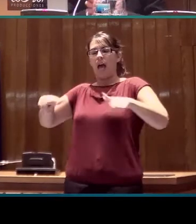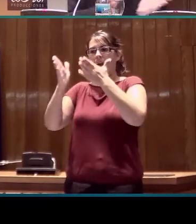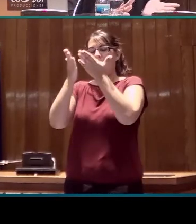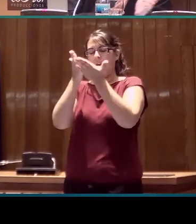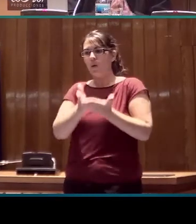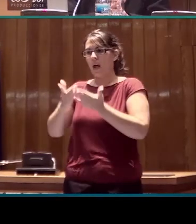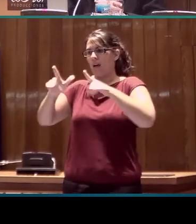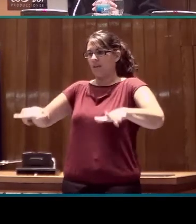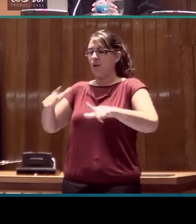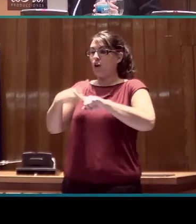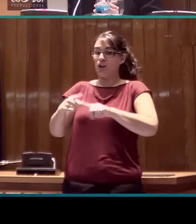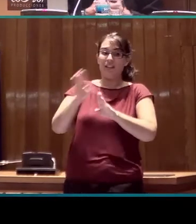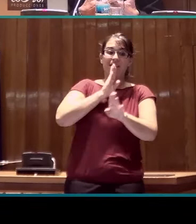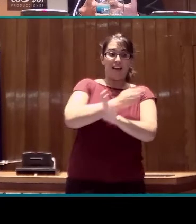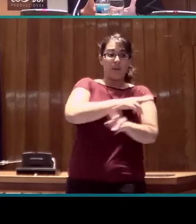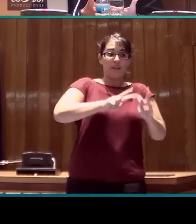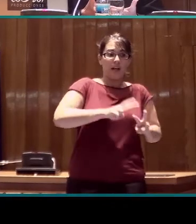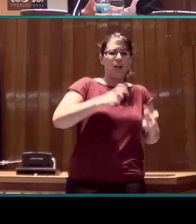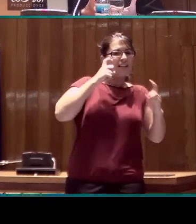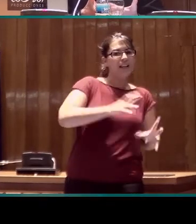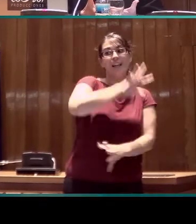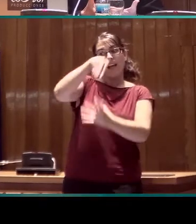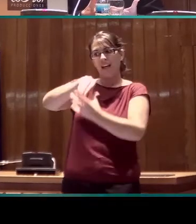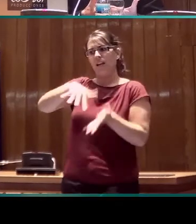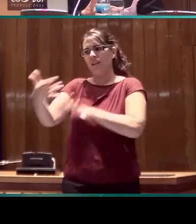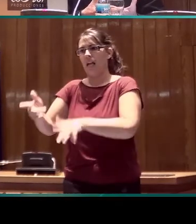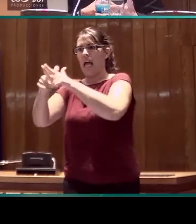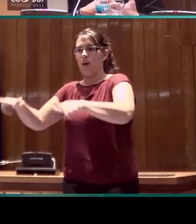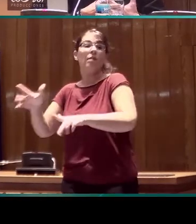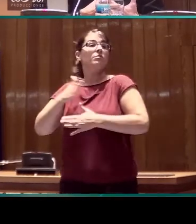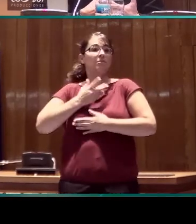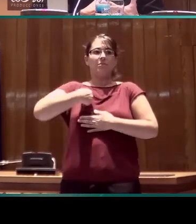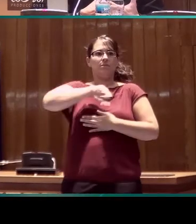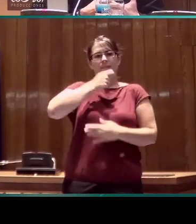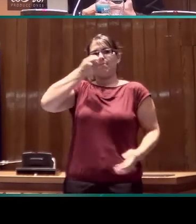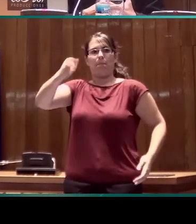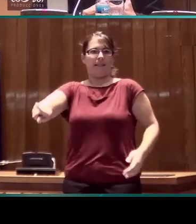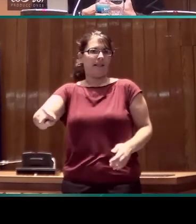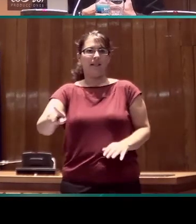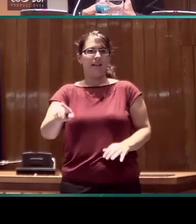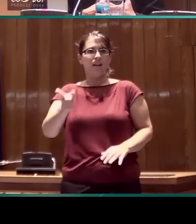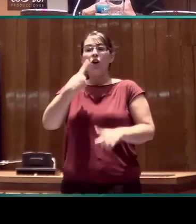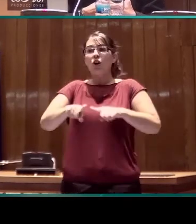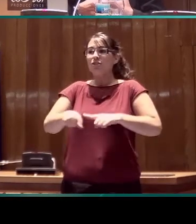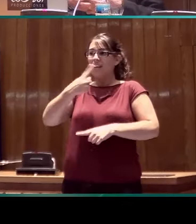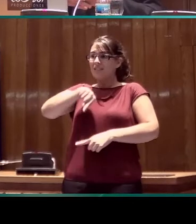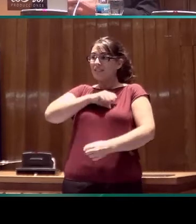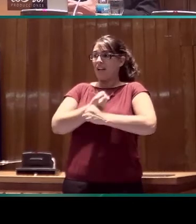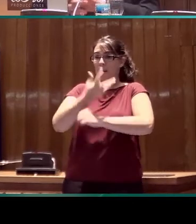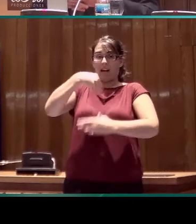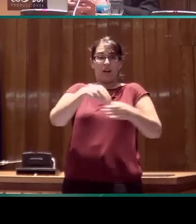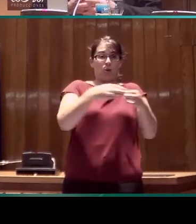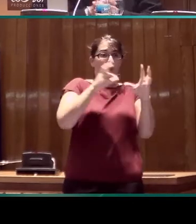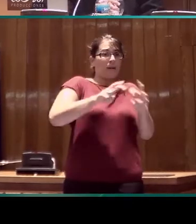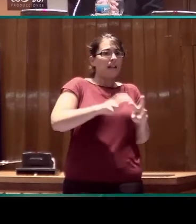cuestiones que hacían desde la investigación, pues a nosotros nos ocurre algo semejante. Todo lo que estamos trabajando en el grupo de investigación podemos